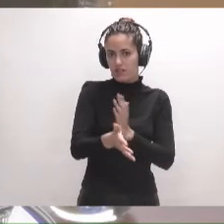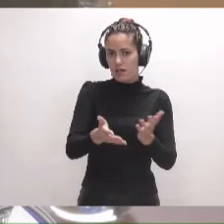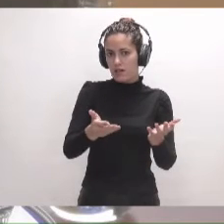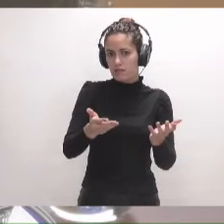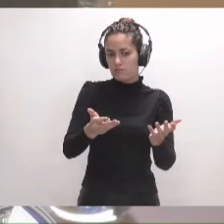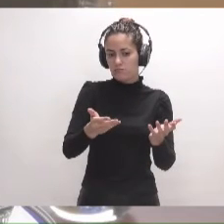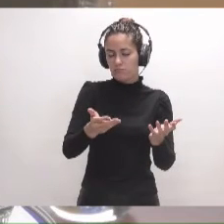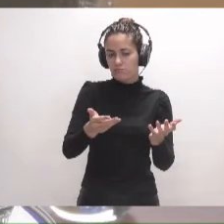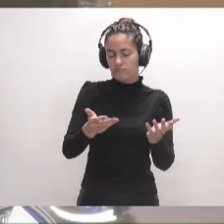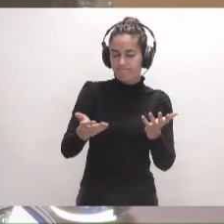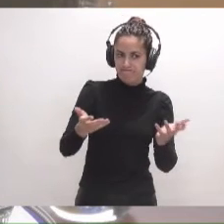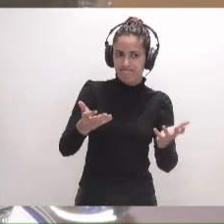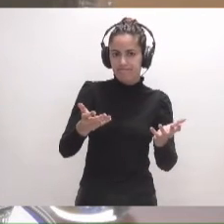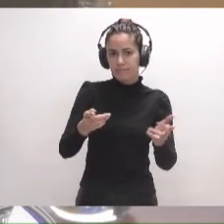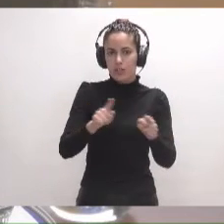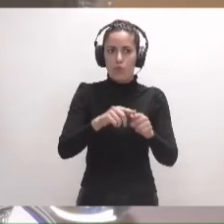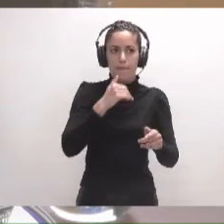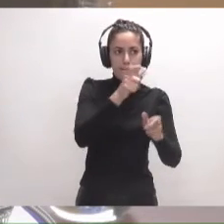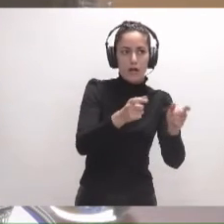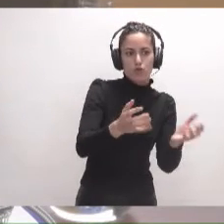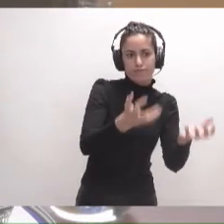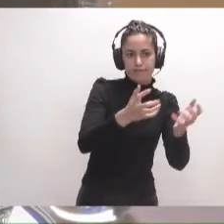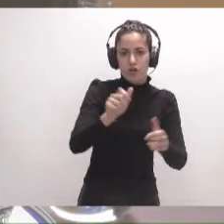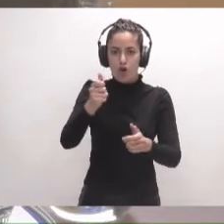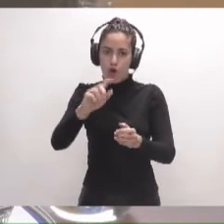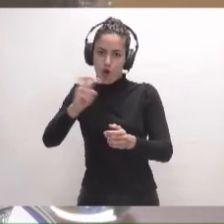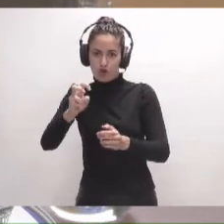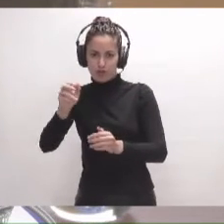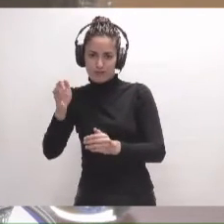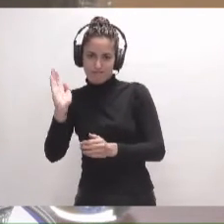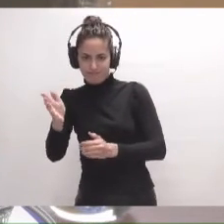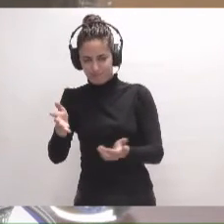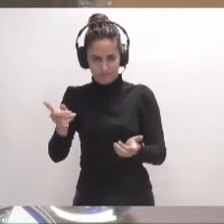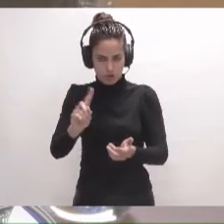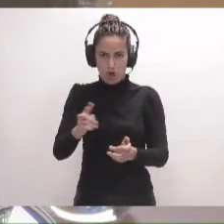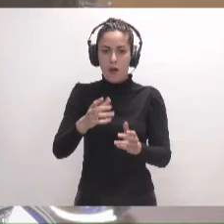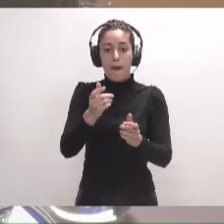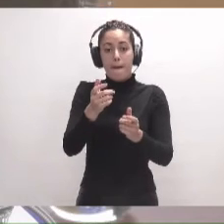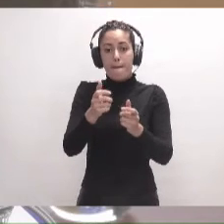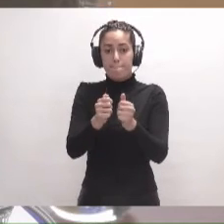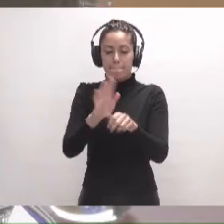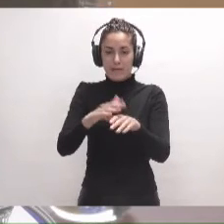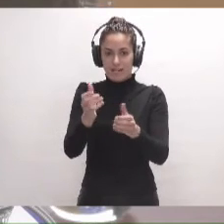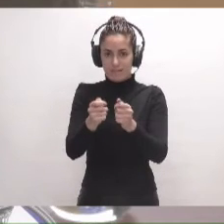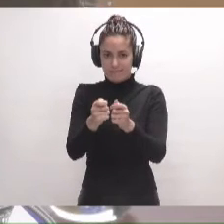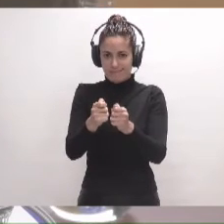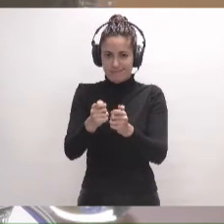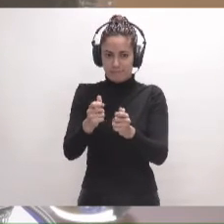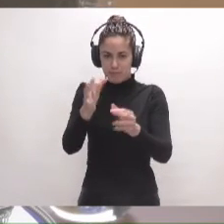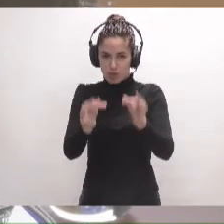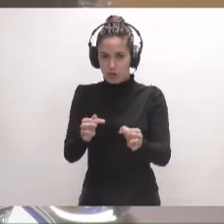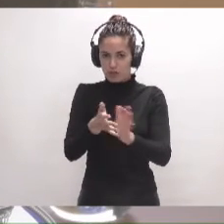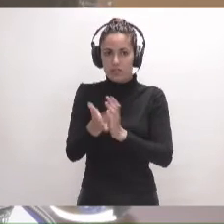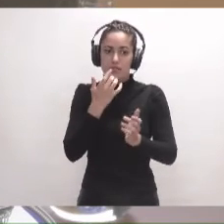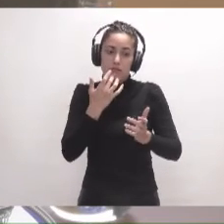ningún favorecido ni favorecida. Tener presupuesto para el Rosario sin salvar las cuestiones técnicas